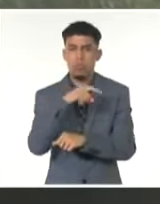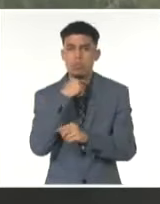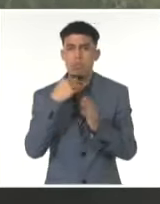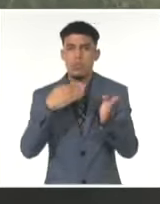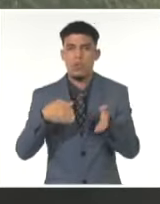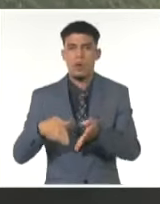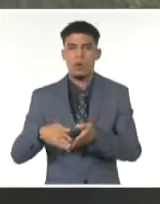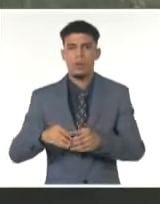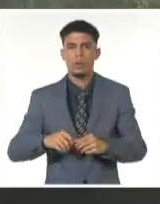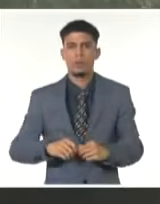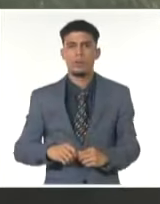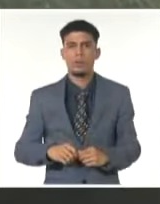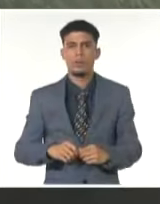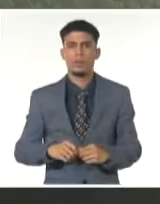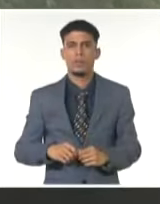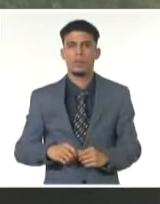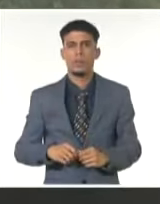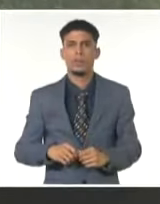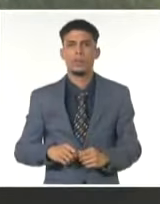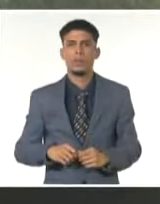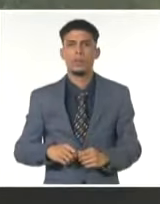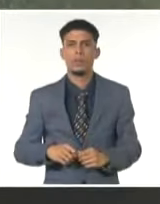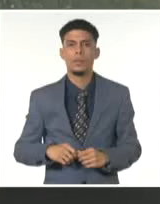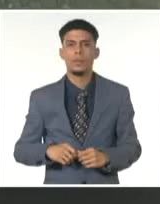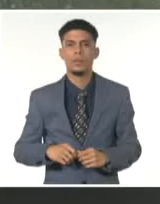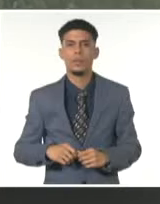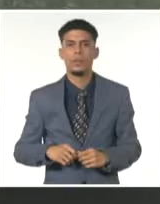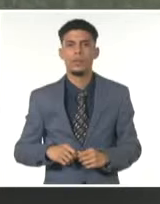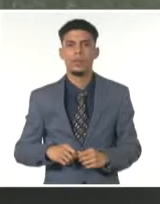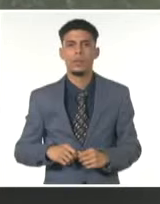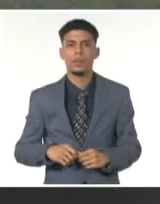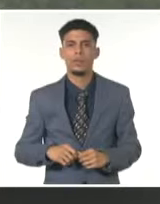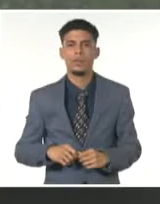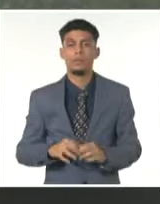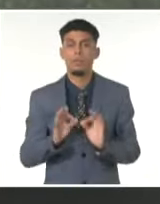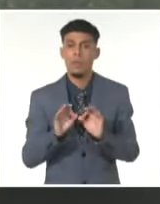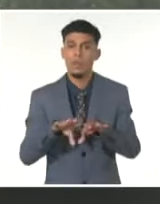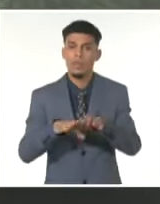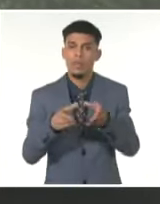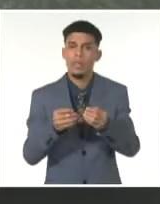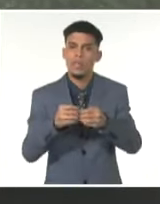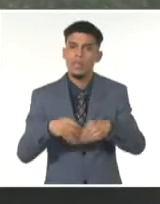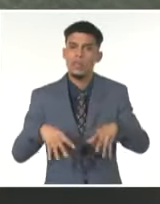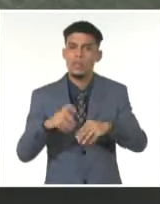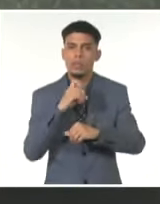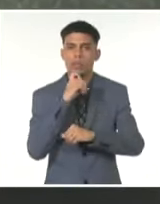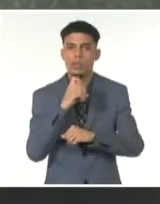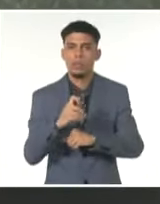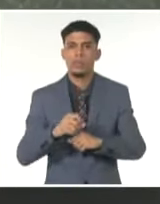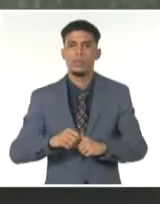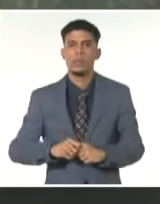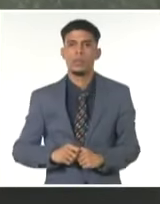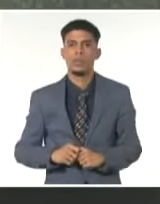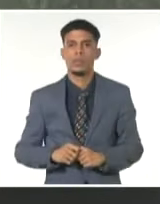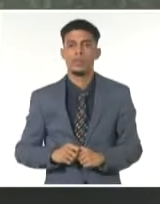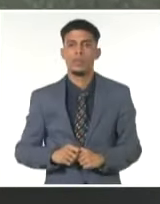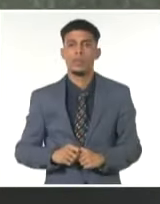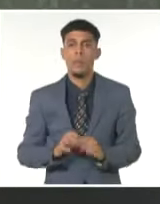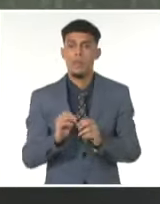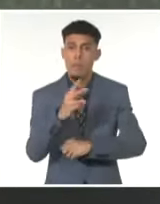evidente, ¿qué es lo que buscan cuando tratan de sembrar el pánico en medio de una circunstancia como esta? ¿Ayudan?